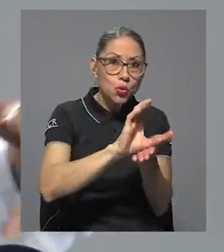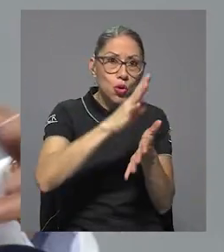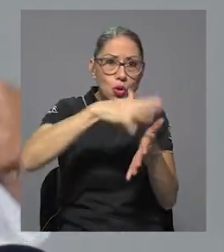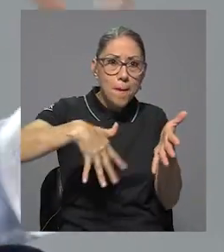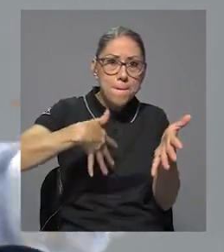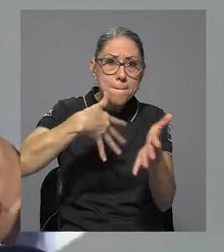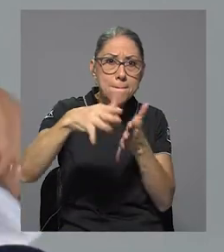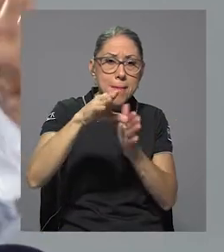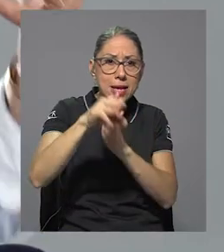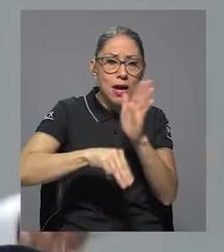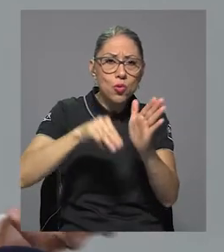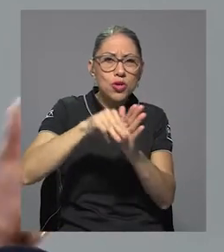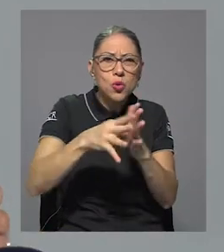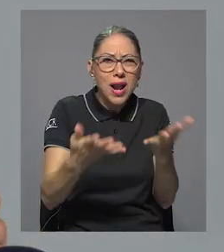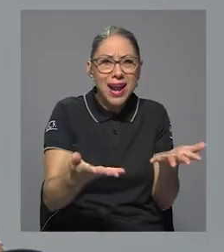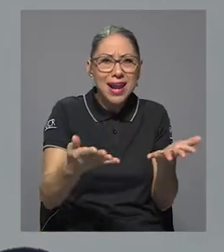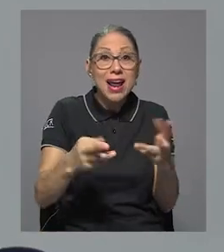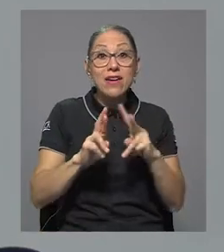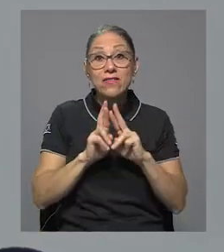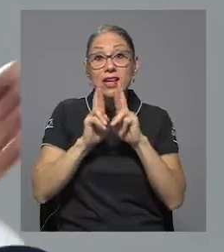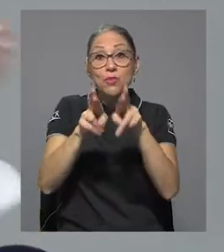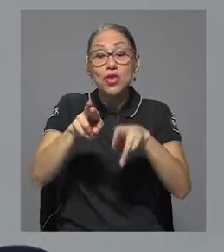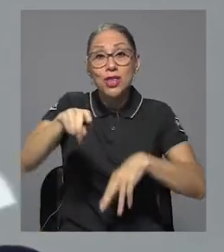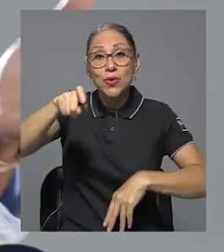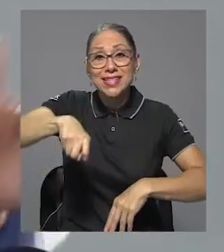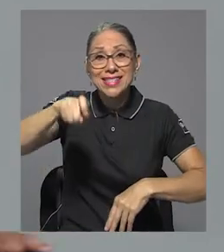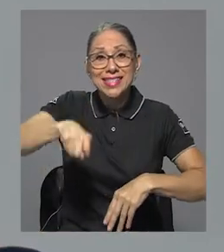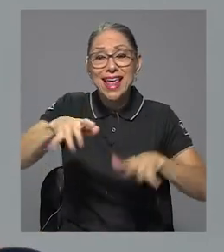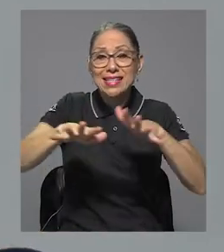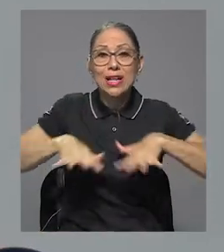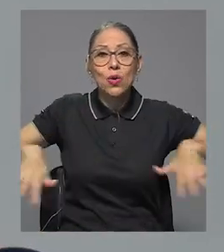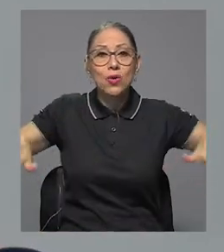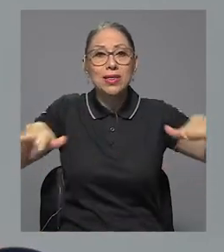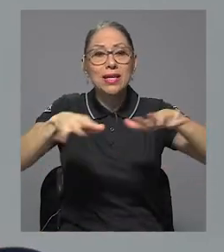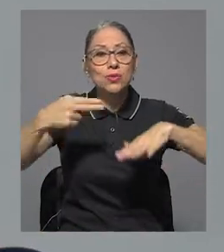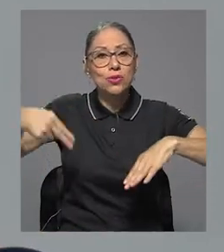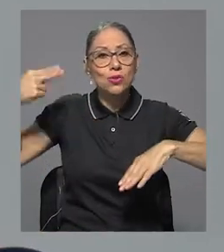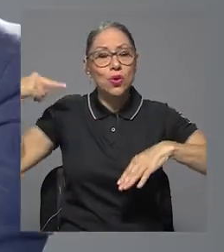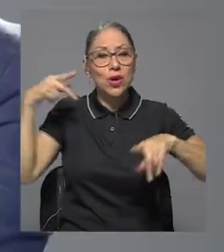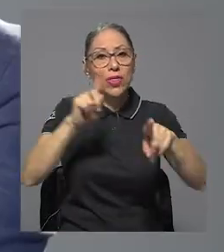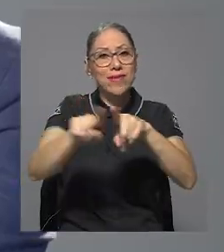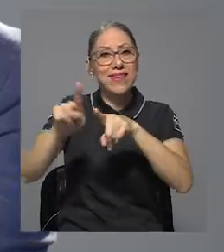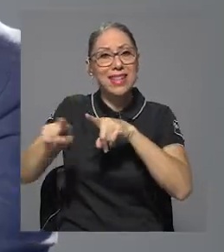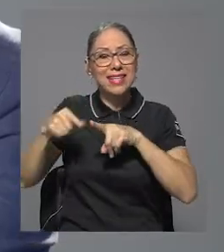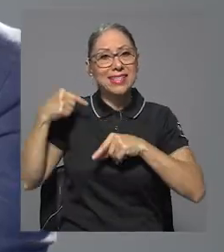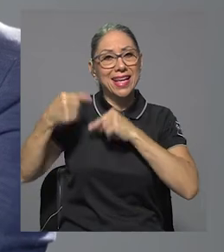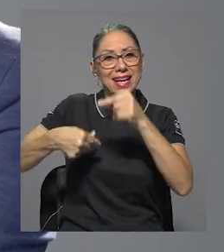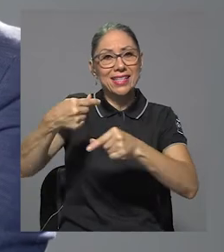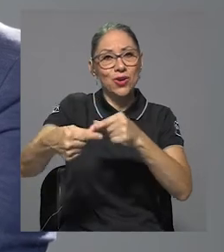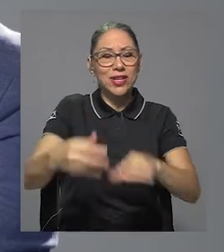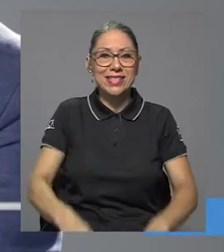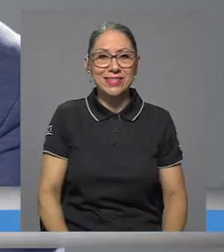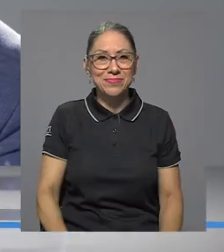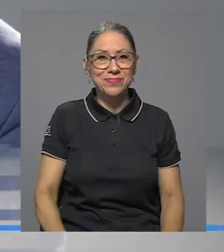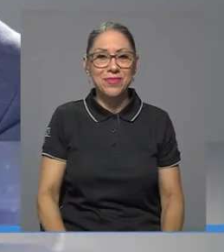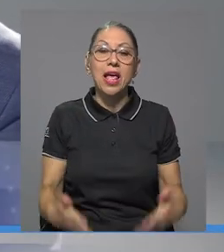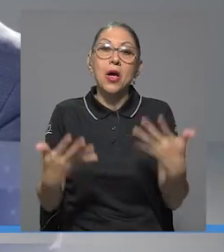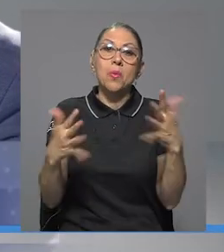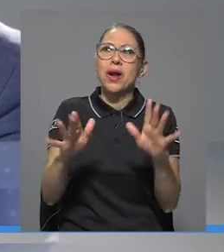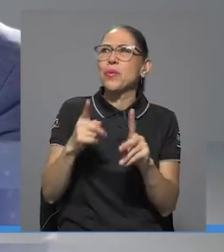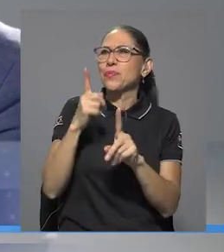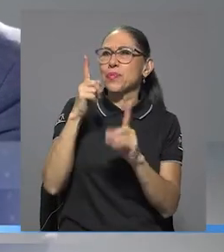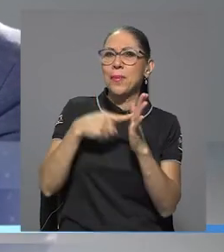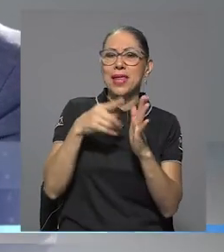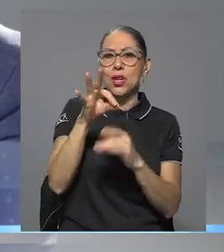respondiendo a las necesidades del contexto histórico de las diferentes generaciones? Muy bien, en términos curriculares podemos partir